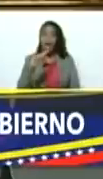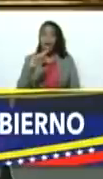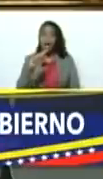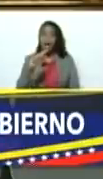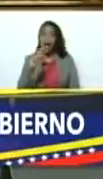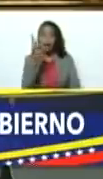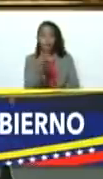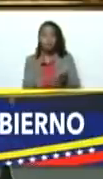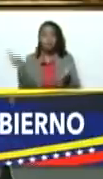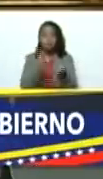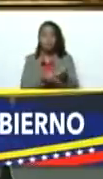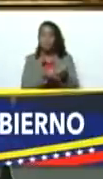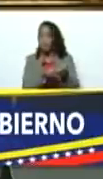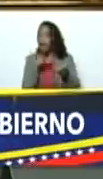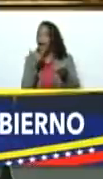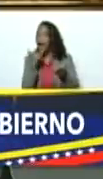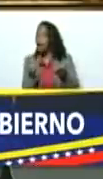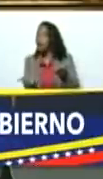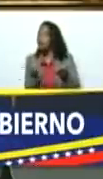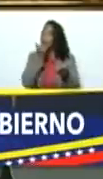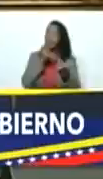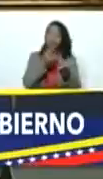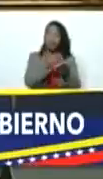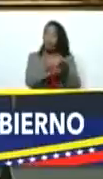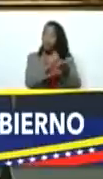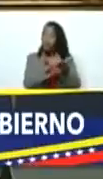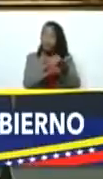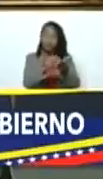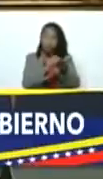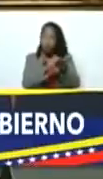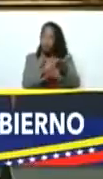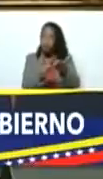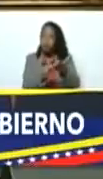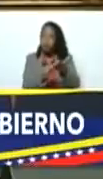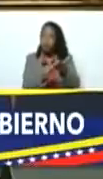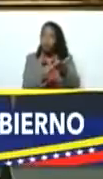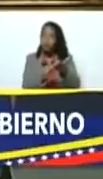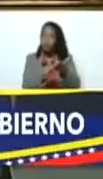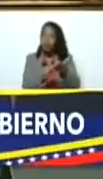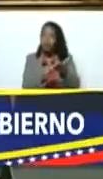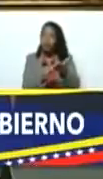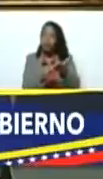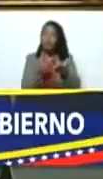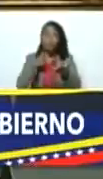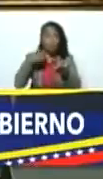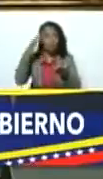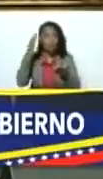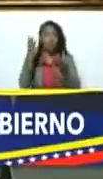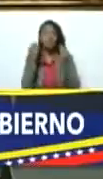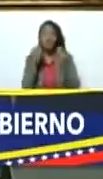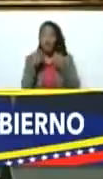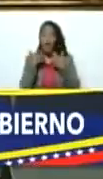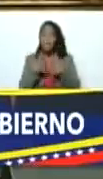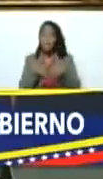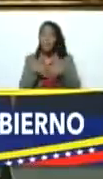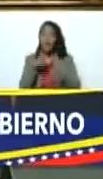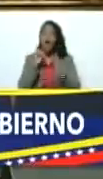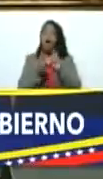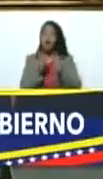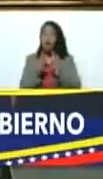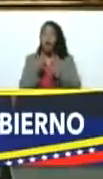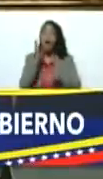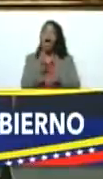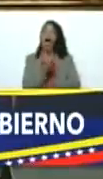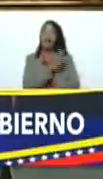rectificación donde se hayan cometido errores sé de muchas empresas antes